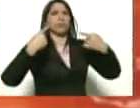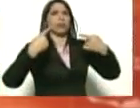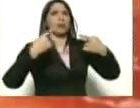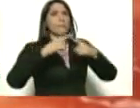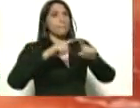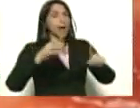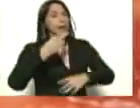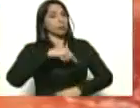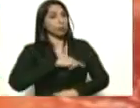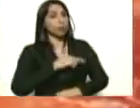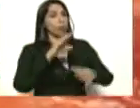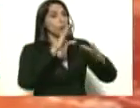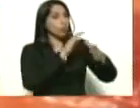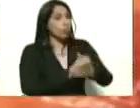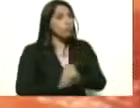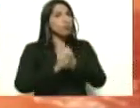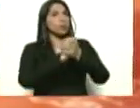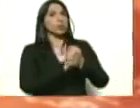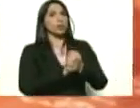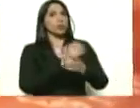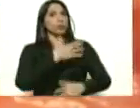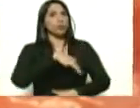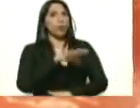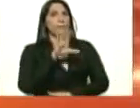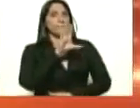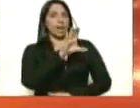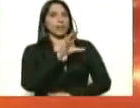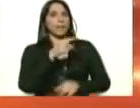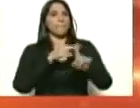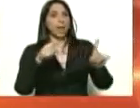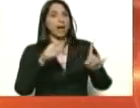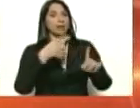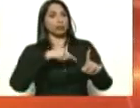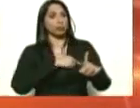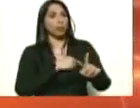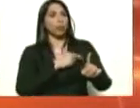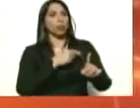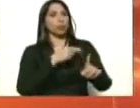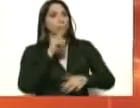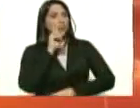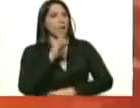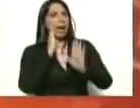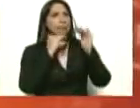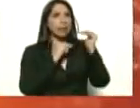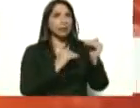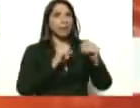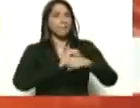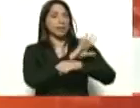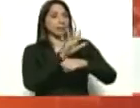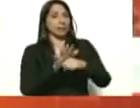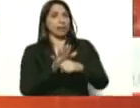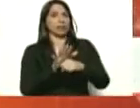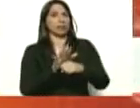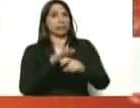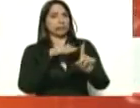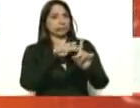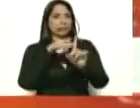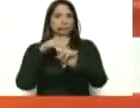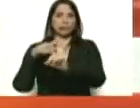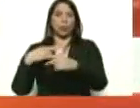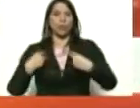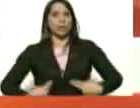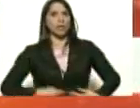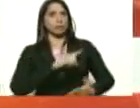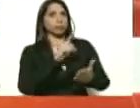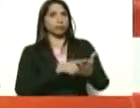juntos, unidos, todo el país a la pandemia que en este momento amenaza a la humanidad entera. Y desde el